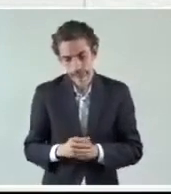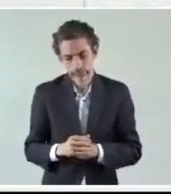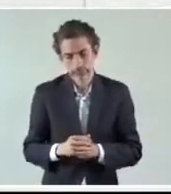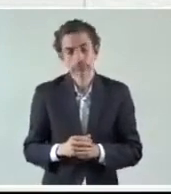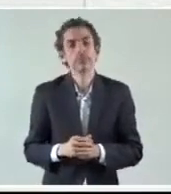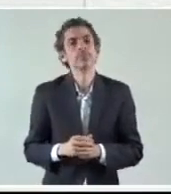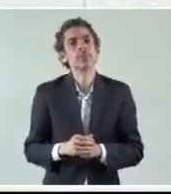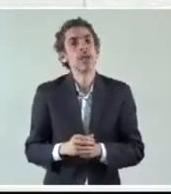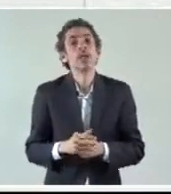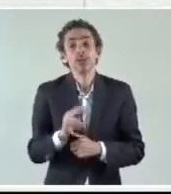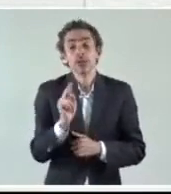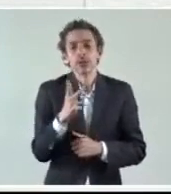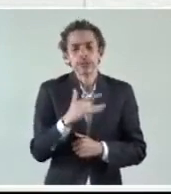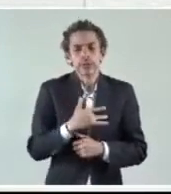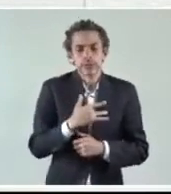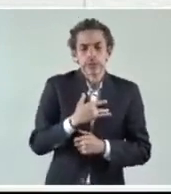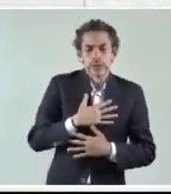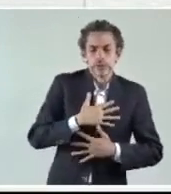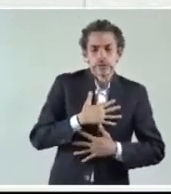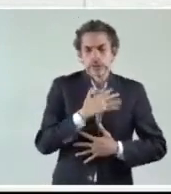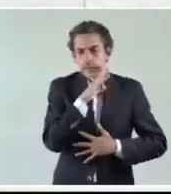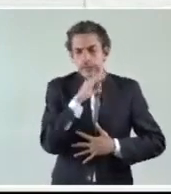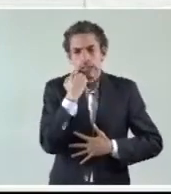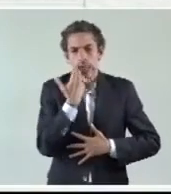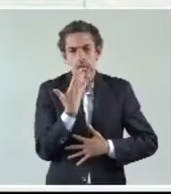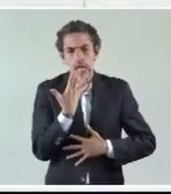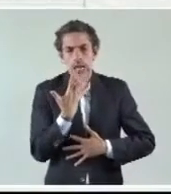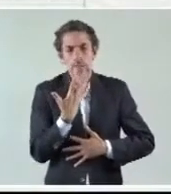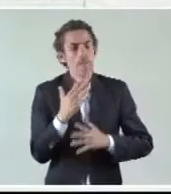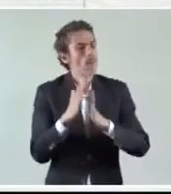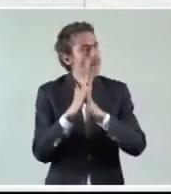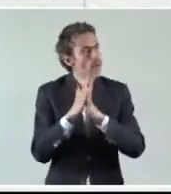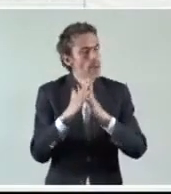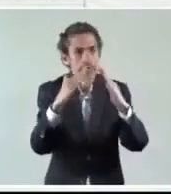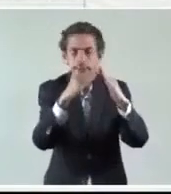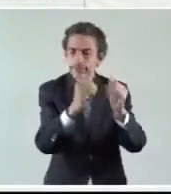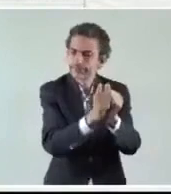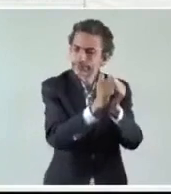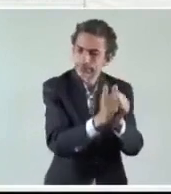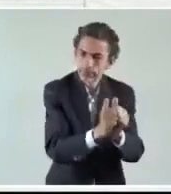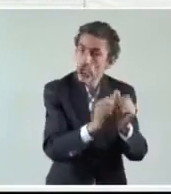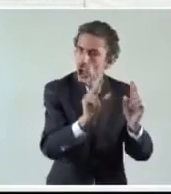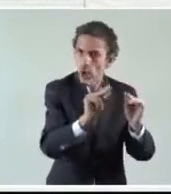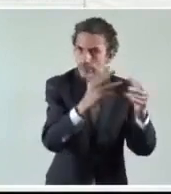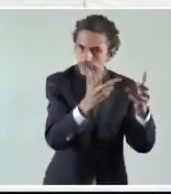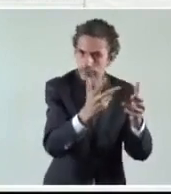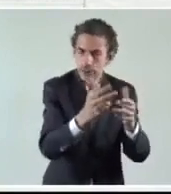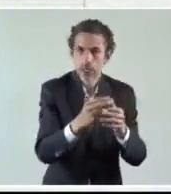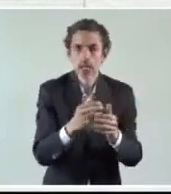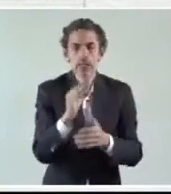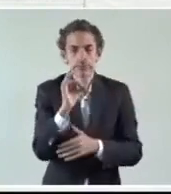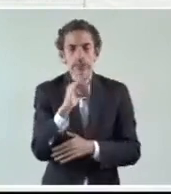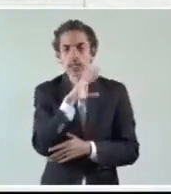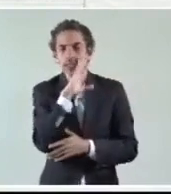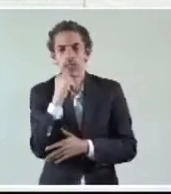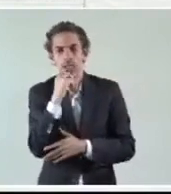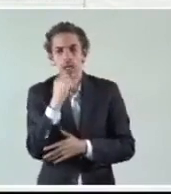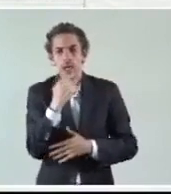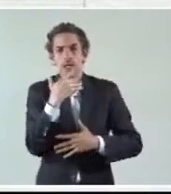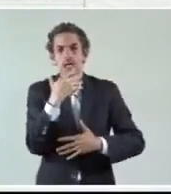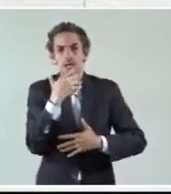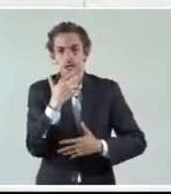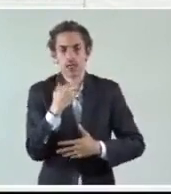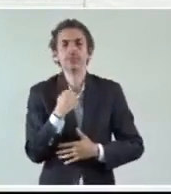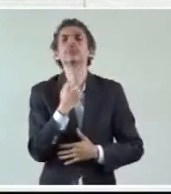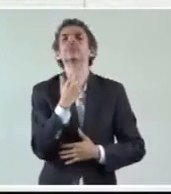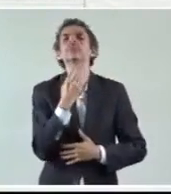Y si tienes síntomas, no salgas y contáctanos, ante cualquier síntoma, fiebre, dificultad para respirar,